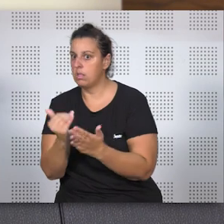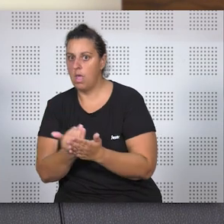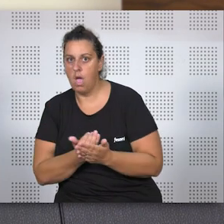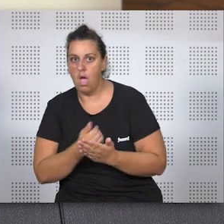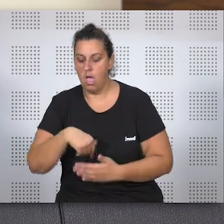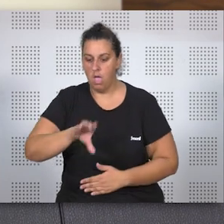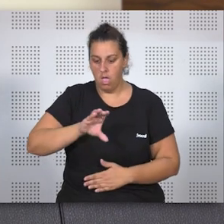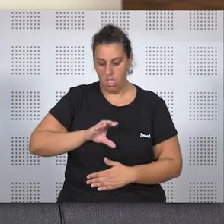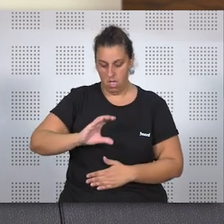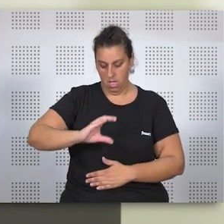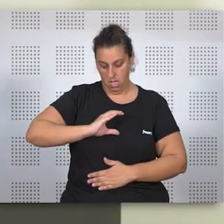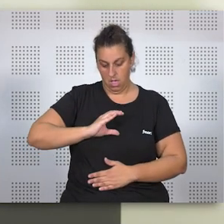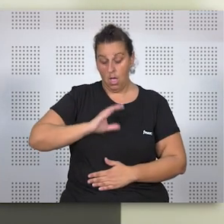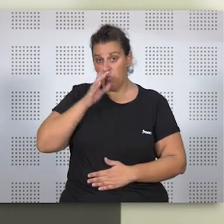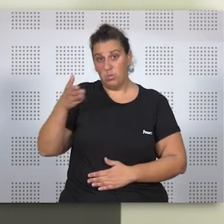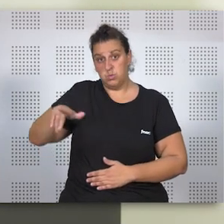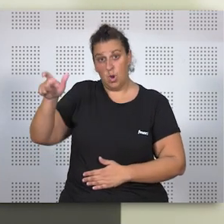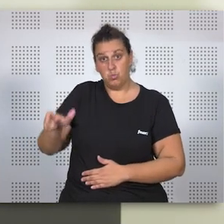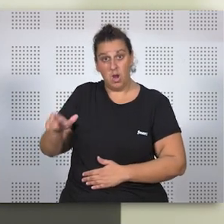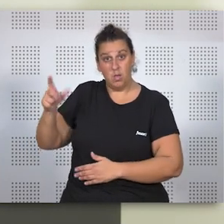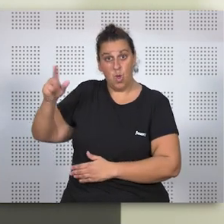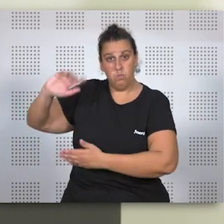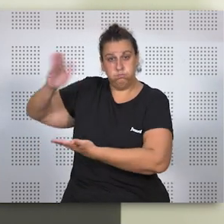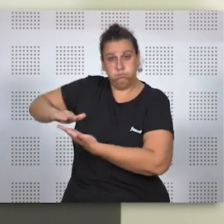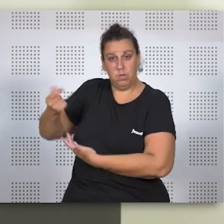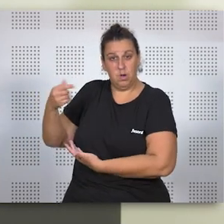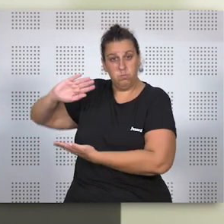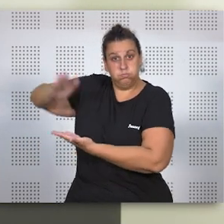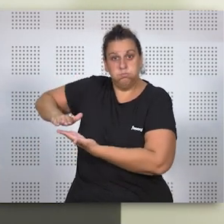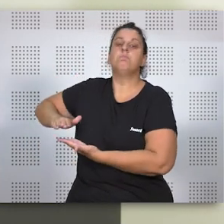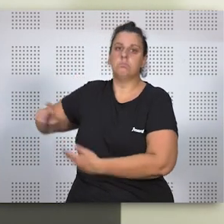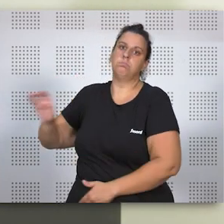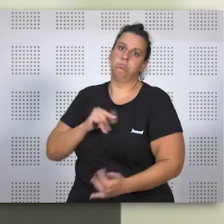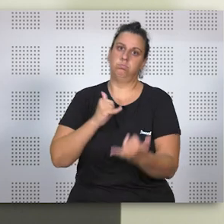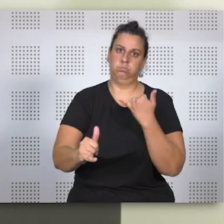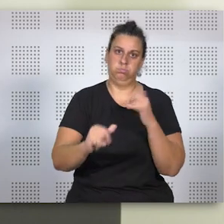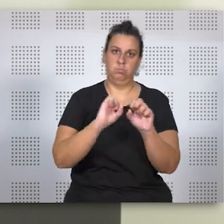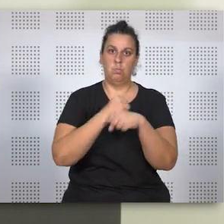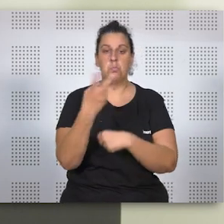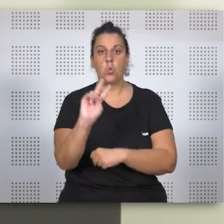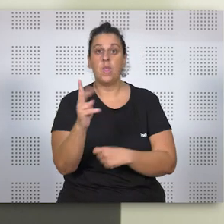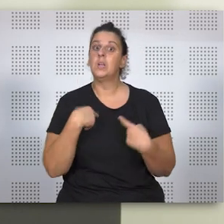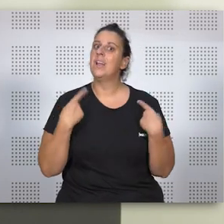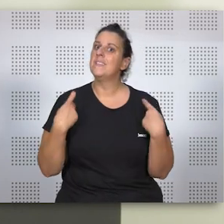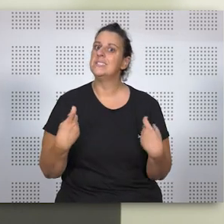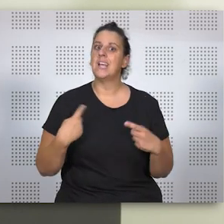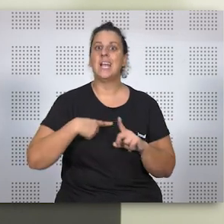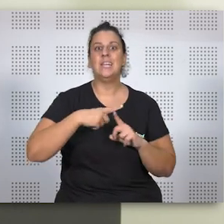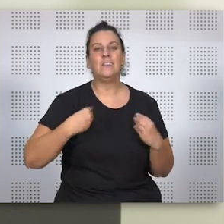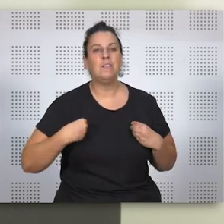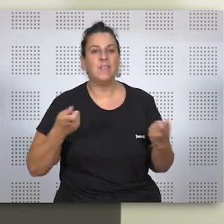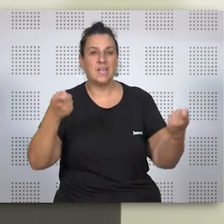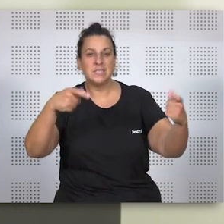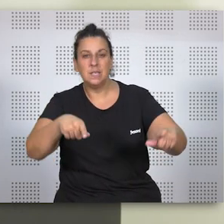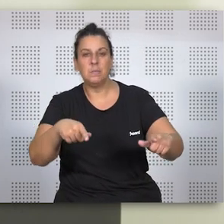se producen como consecuencia del fallecimiento. De manera que lo que se garantiza es un nivel de vida similar, un nivel de vida parecido